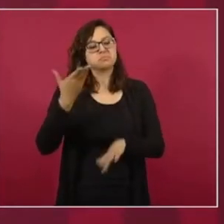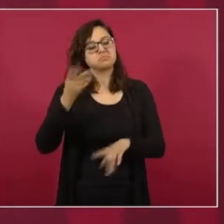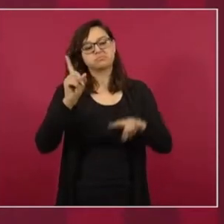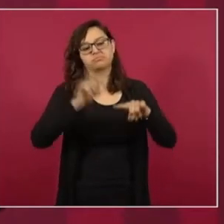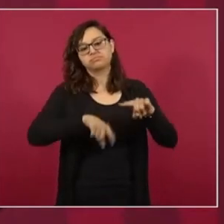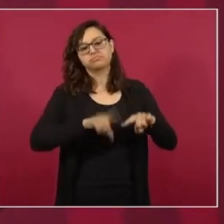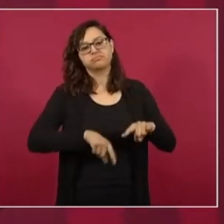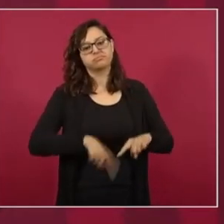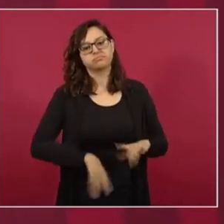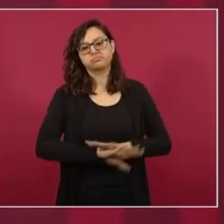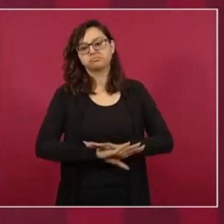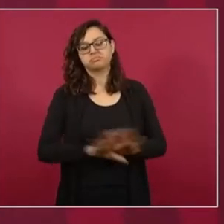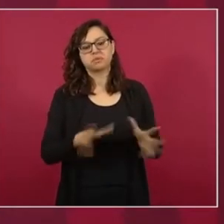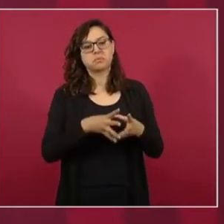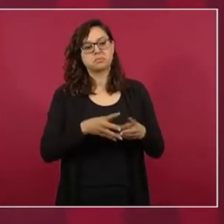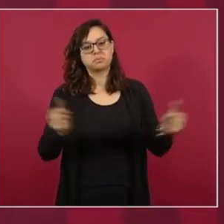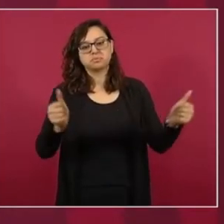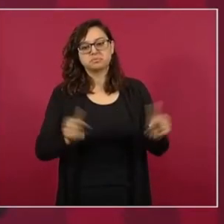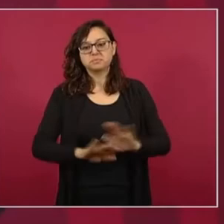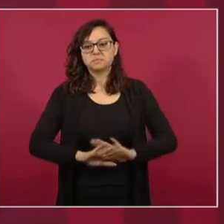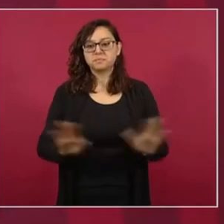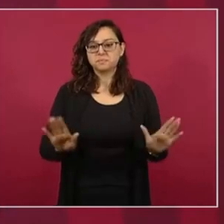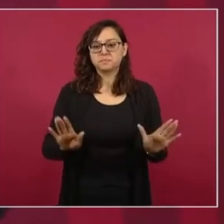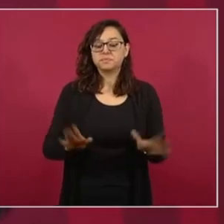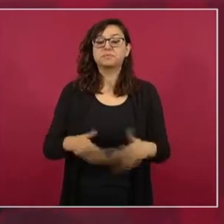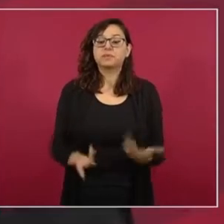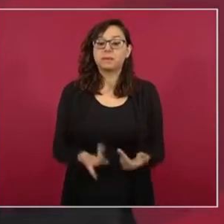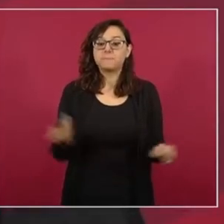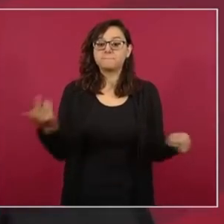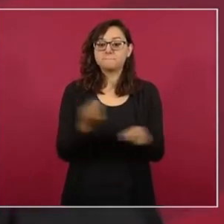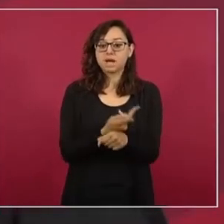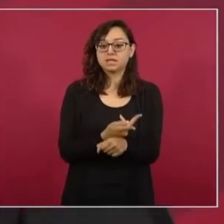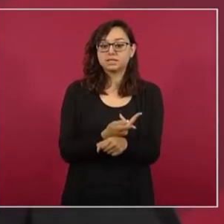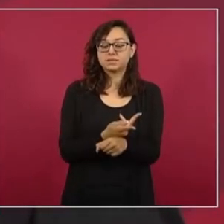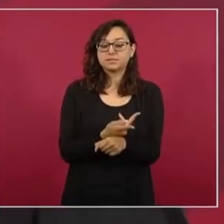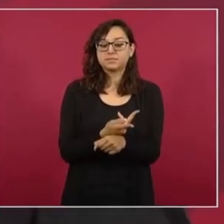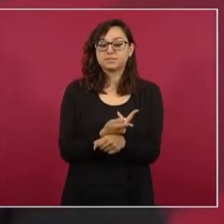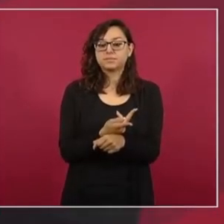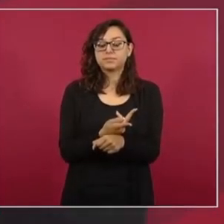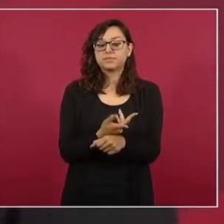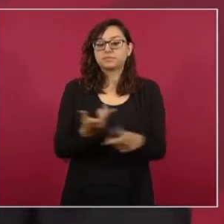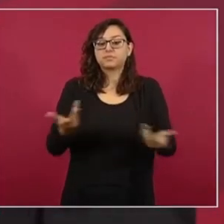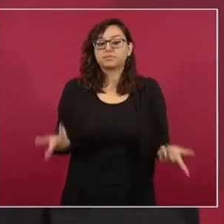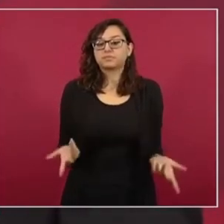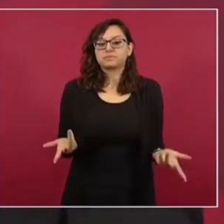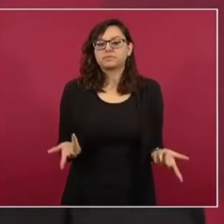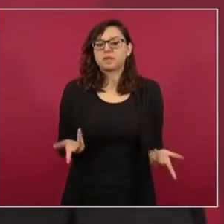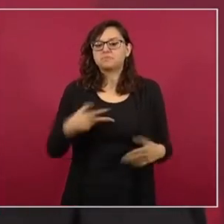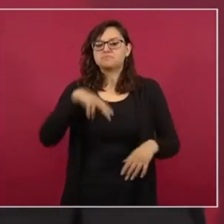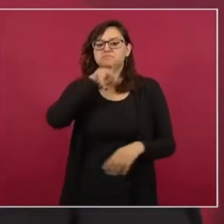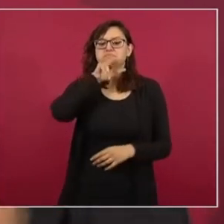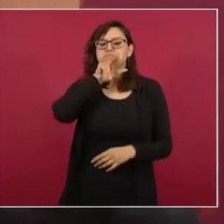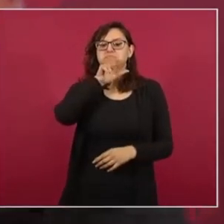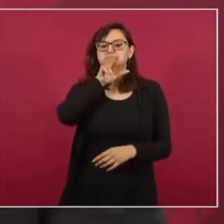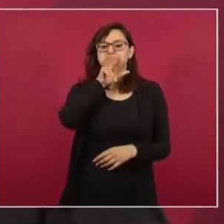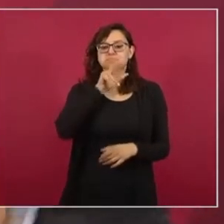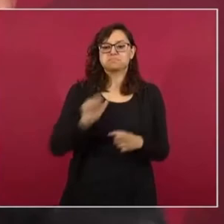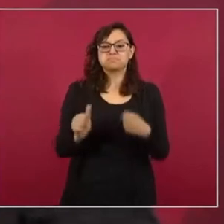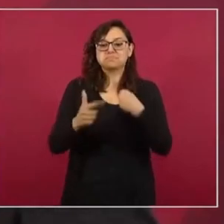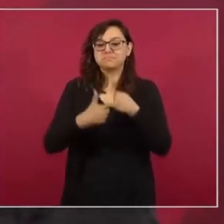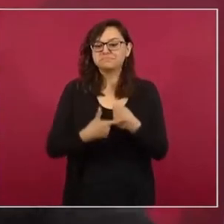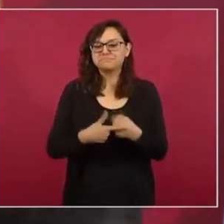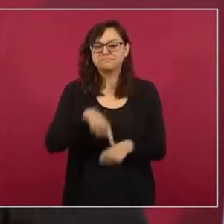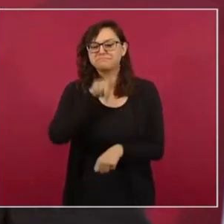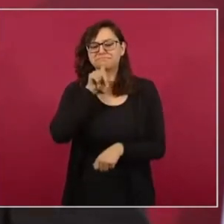porque no tenía razón de ser, no hay nada que preocuparse porque también